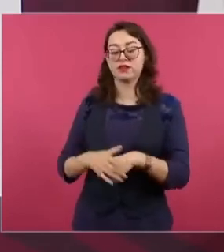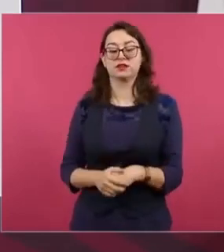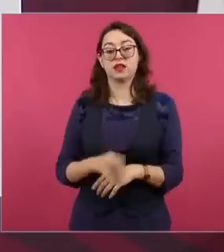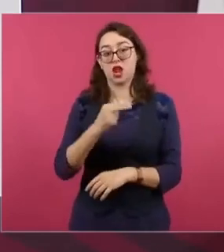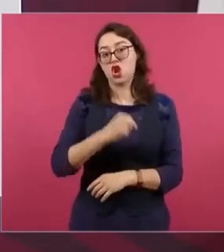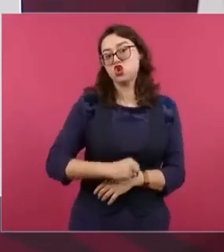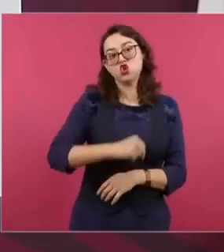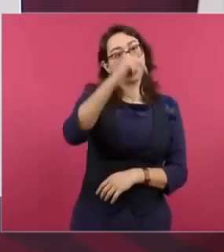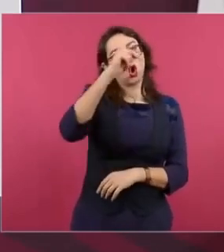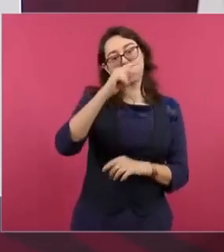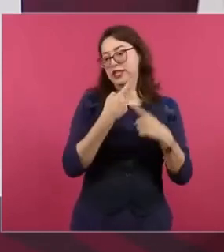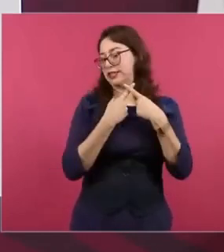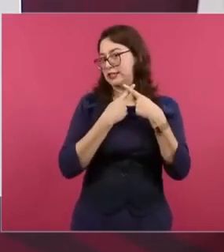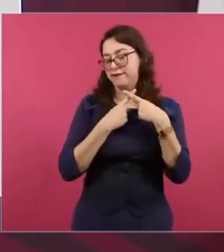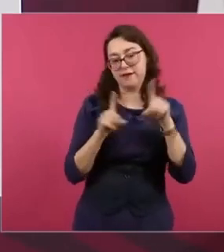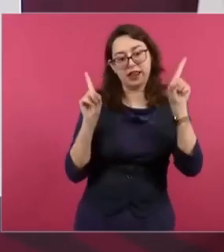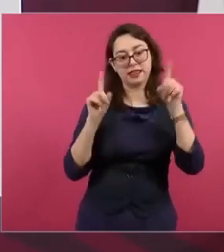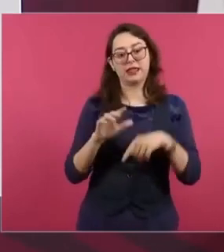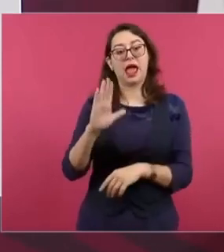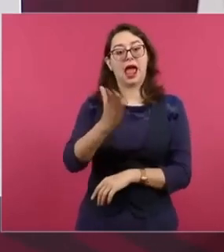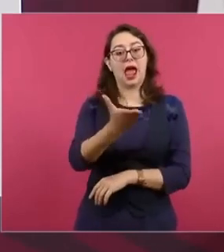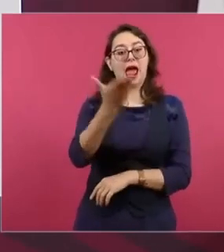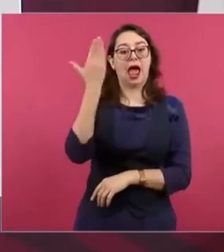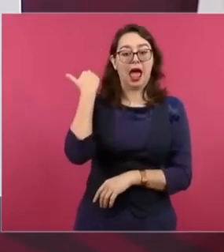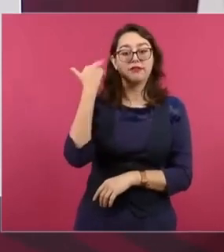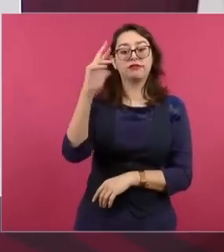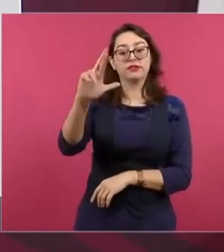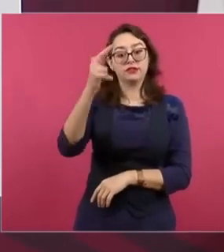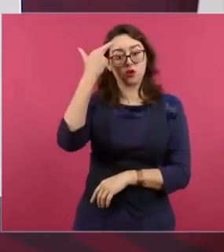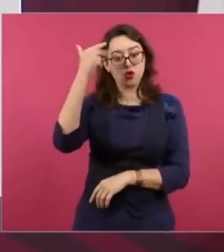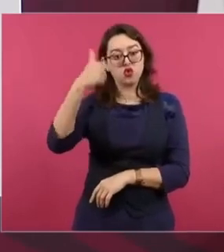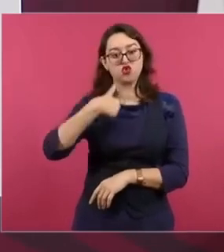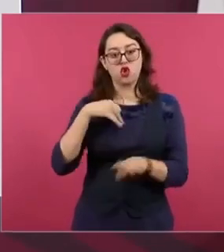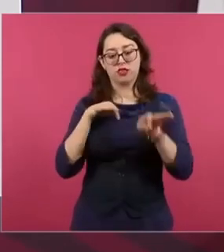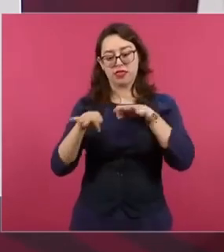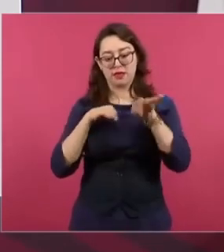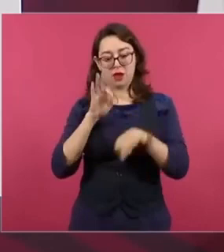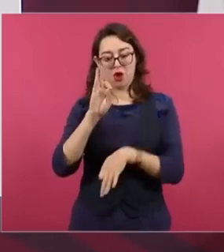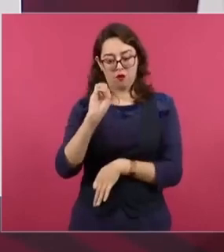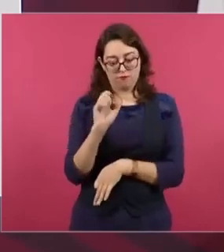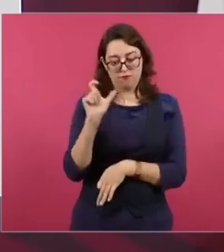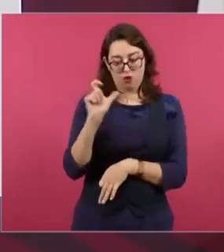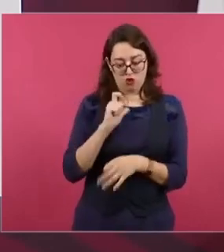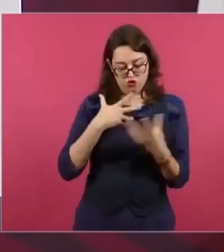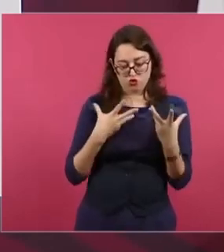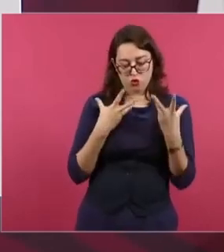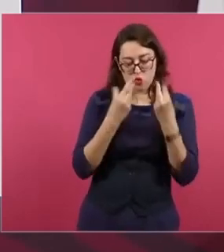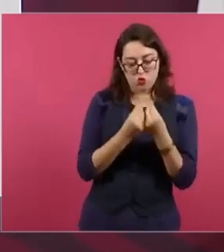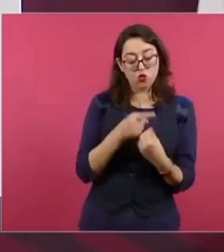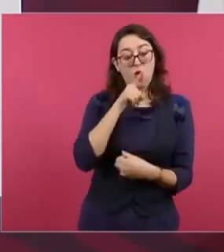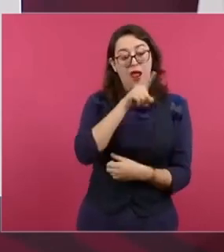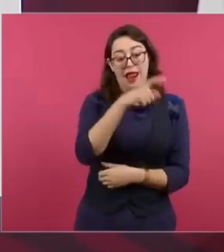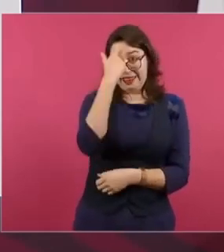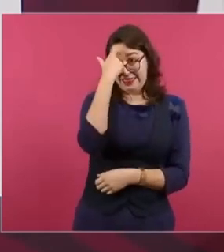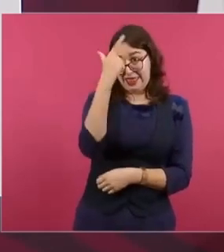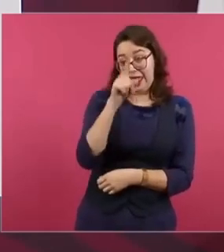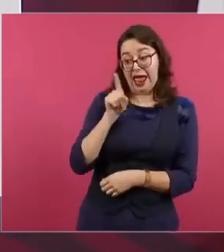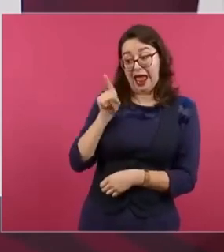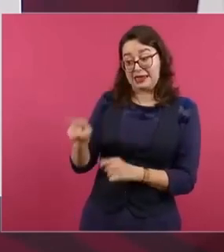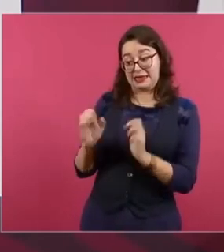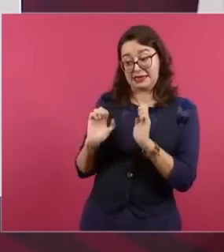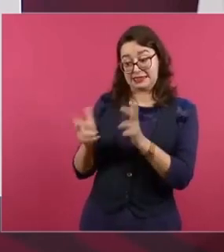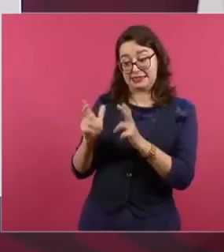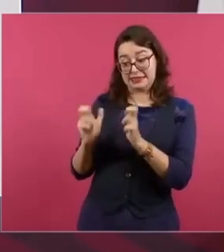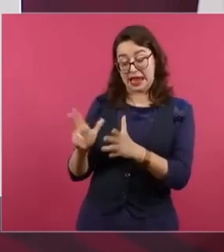similar al del norte. Recuerdo cuando trabajaba con Fox, quisieron instalar maquiladoras en San Cristóbal de las